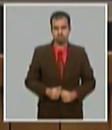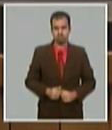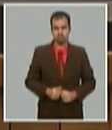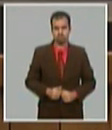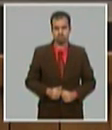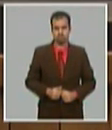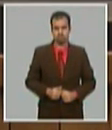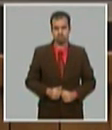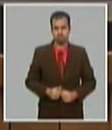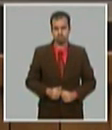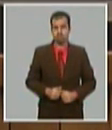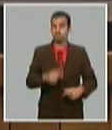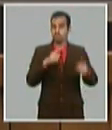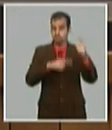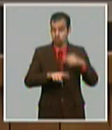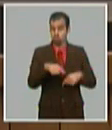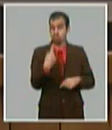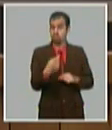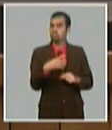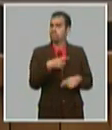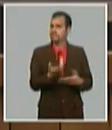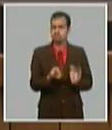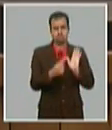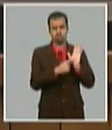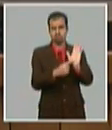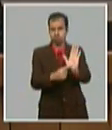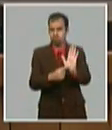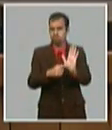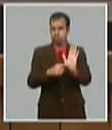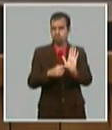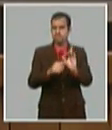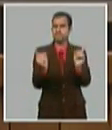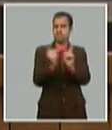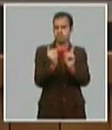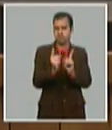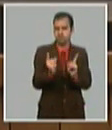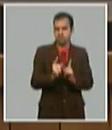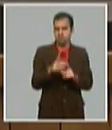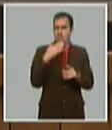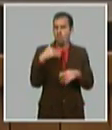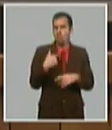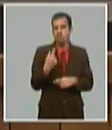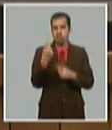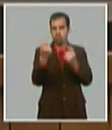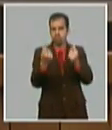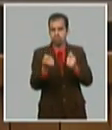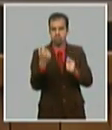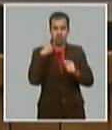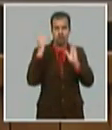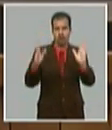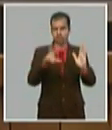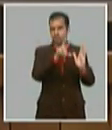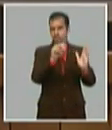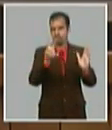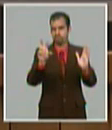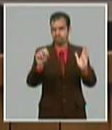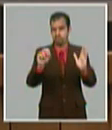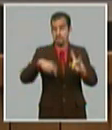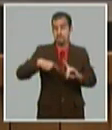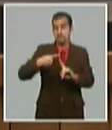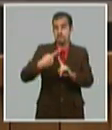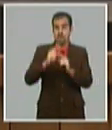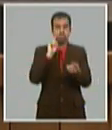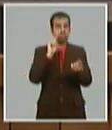sobre el comportamiento de la economía en el año 2020 y los objetivos y